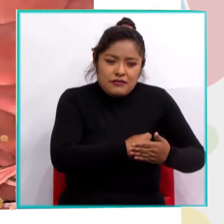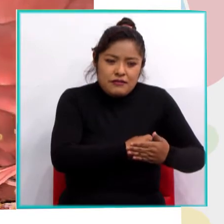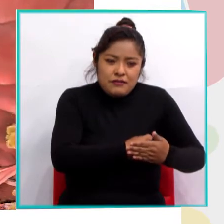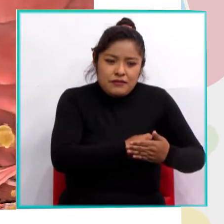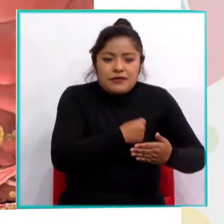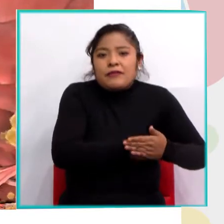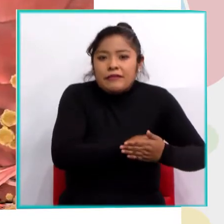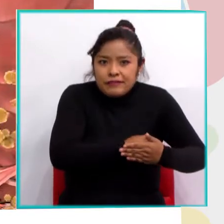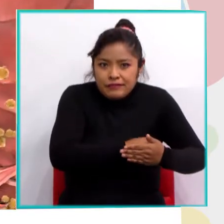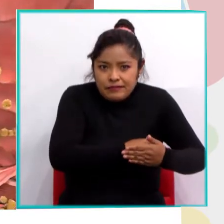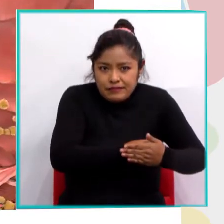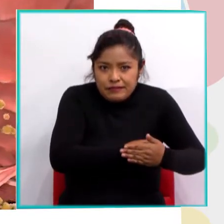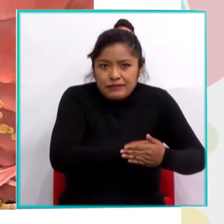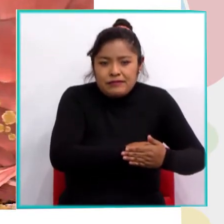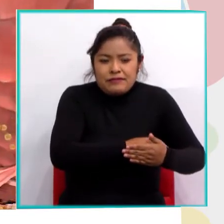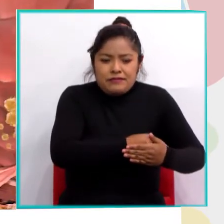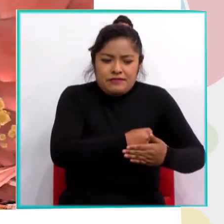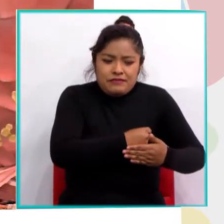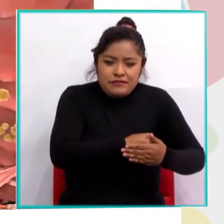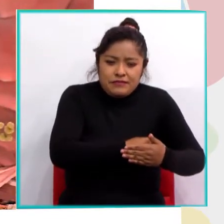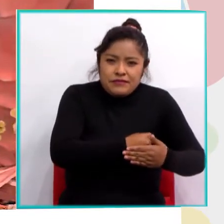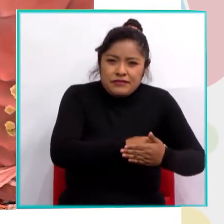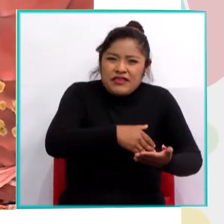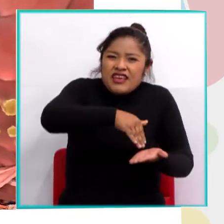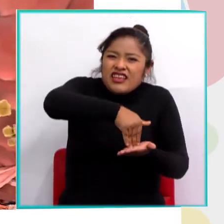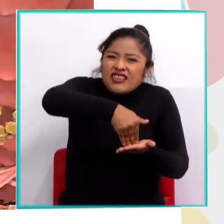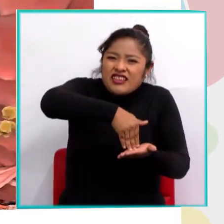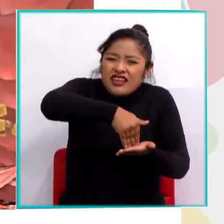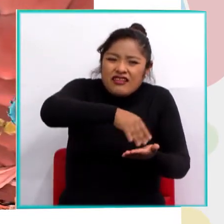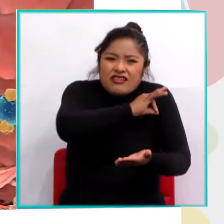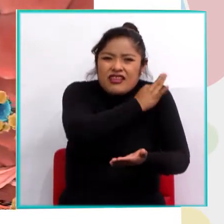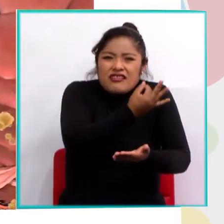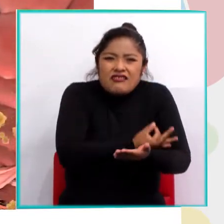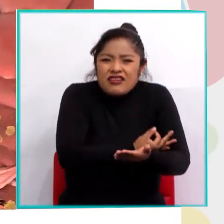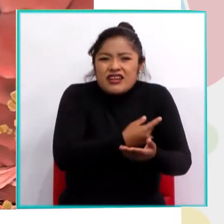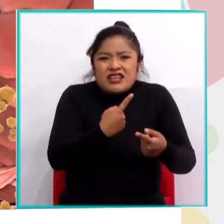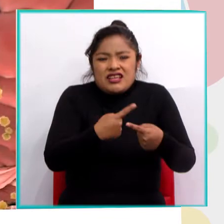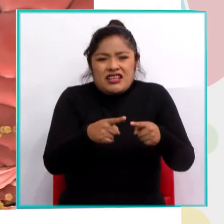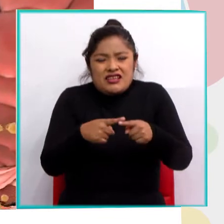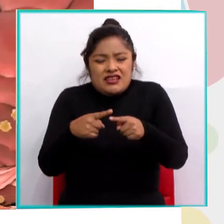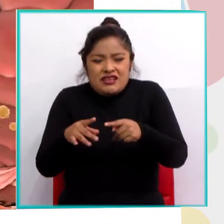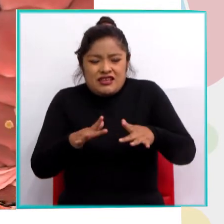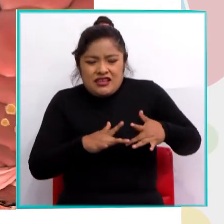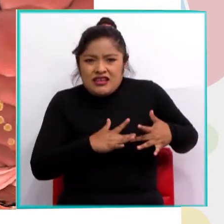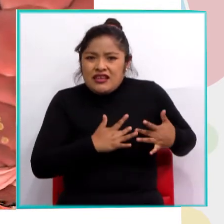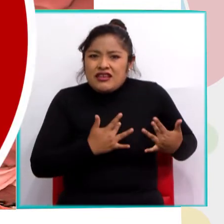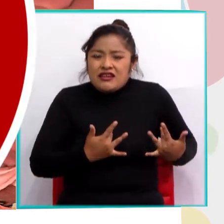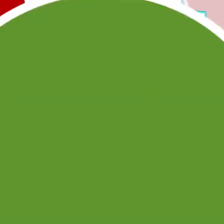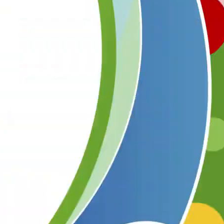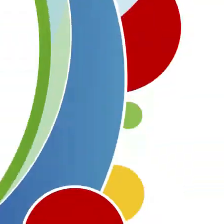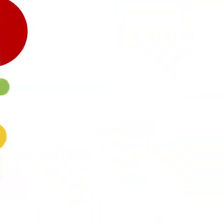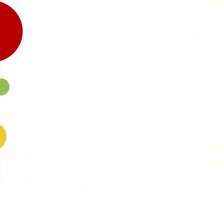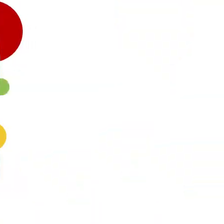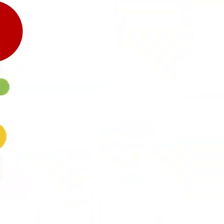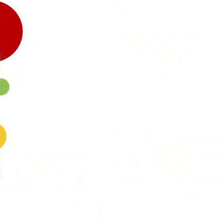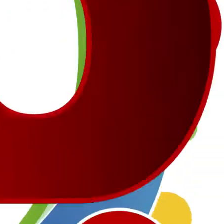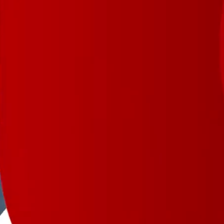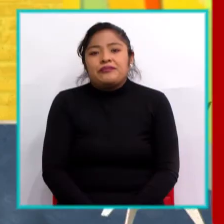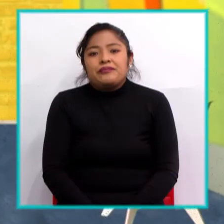que van a estar provocadas por las fallas del sistema o del control de los latidos cardíacos.